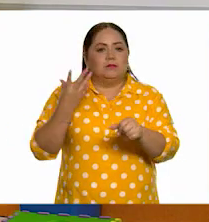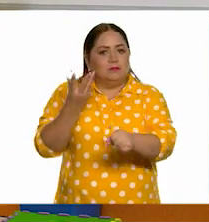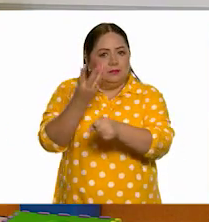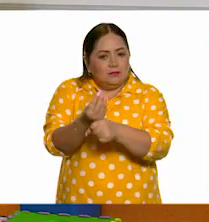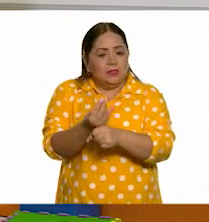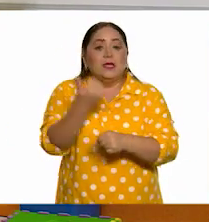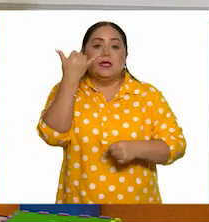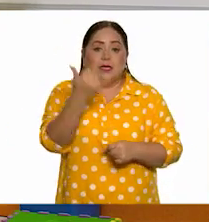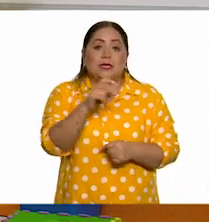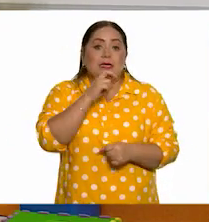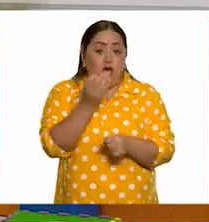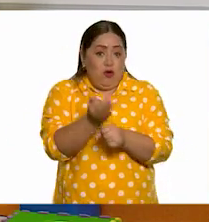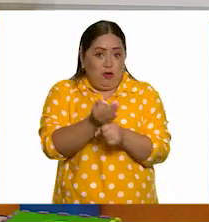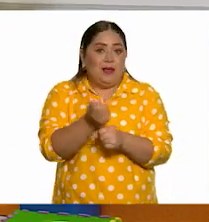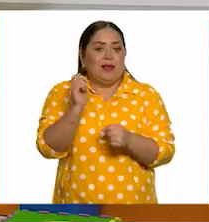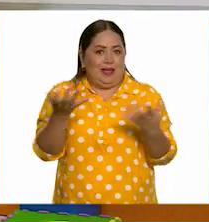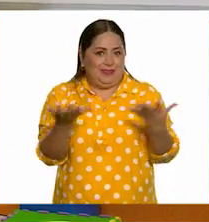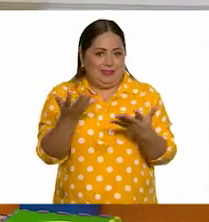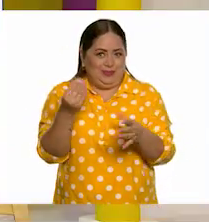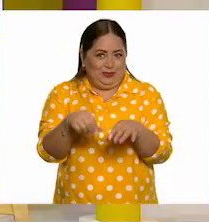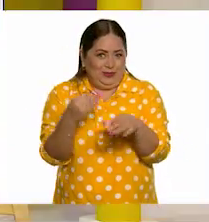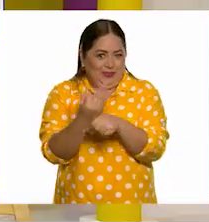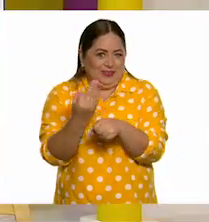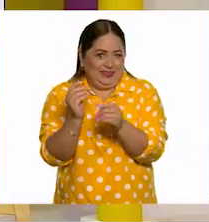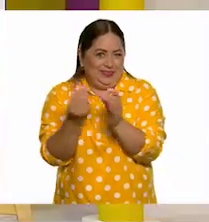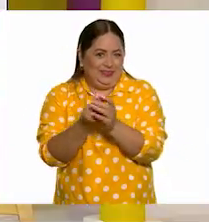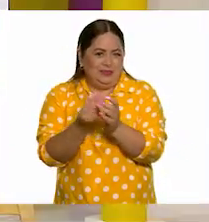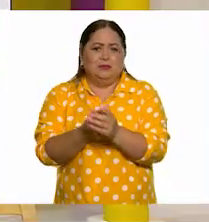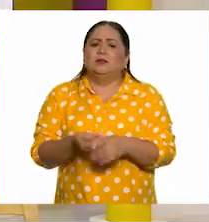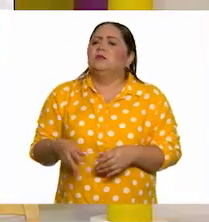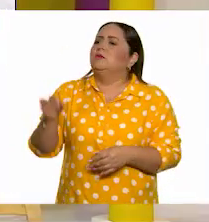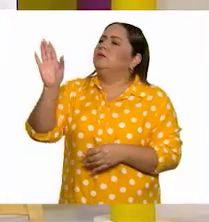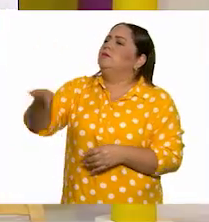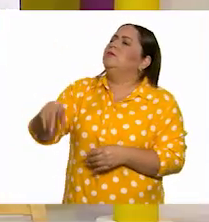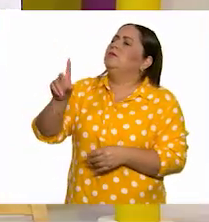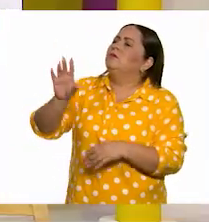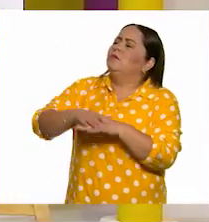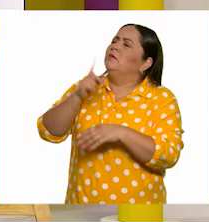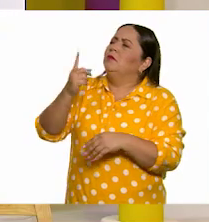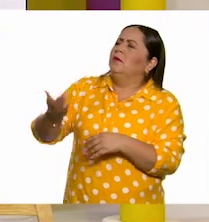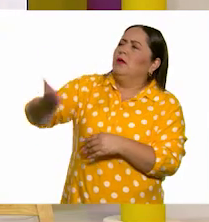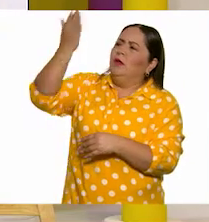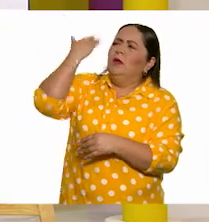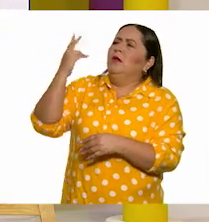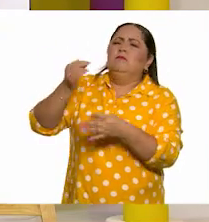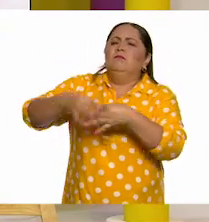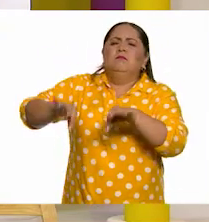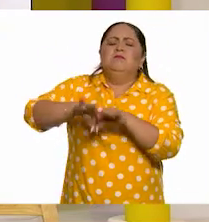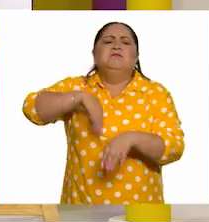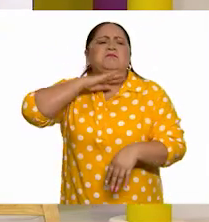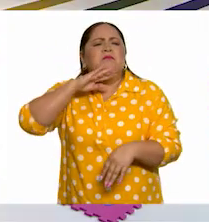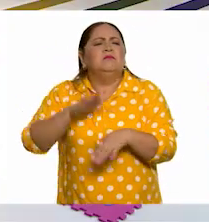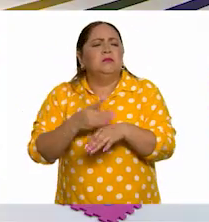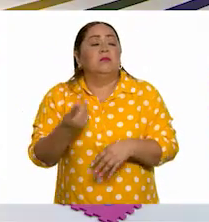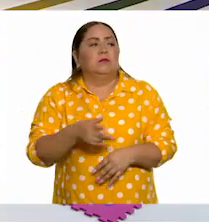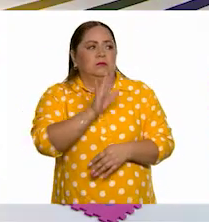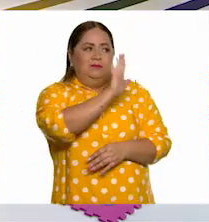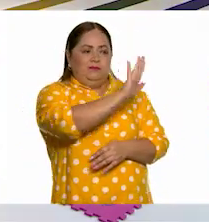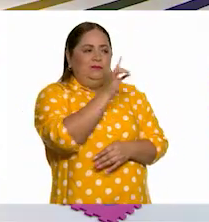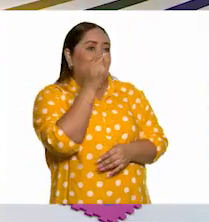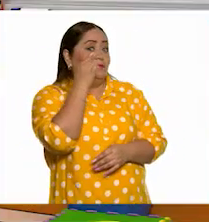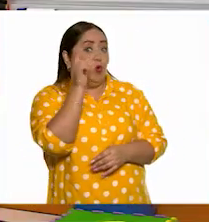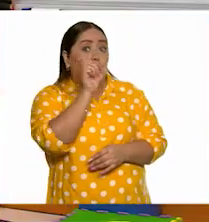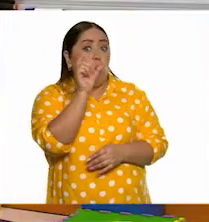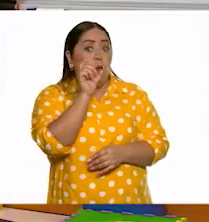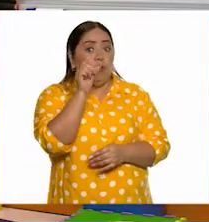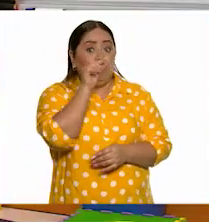Y entonces, eso es lo que vamos a hacer en este momento. ¿Y por qué antes no era importante revisar la ortografía, maestra? Mira, fíjate muy bien